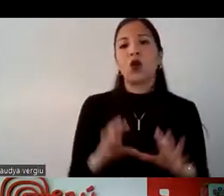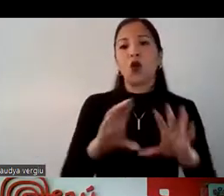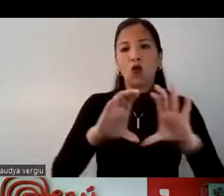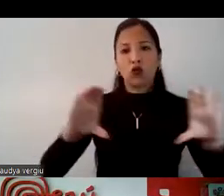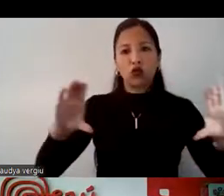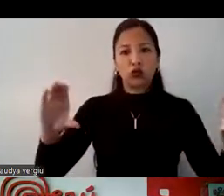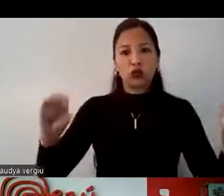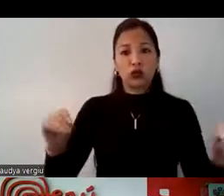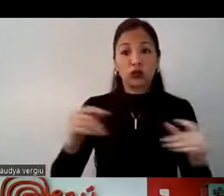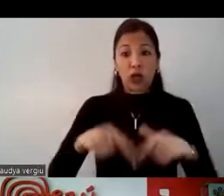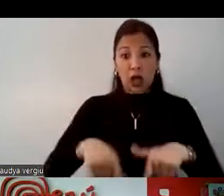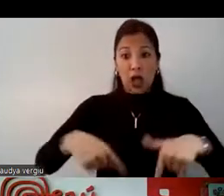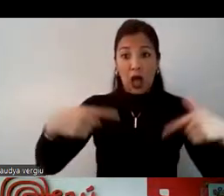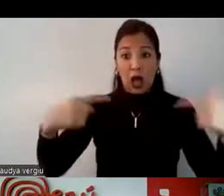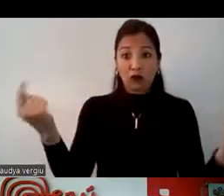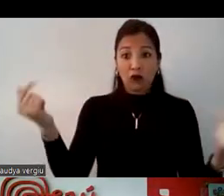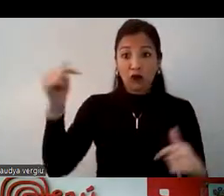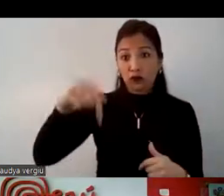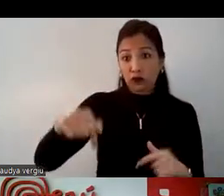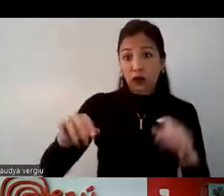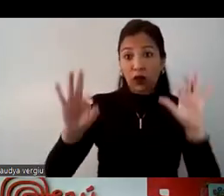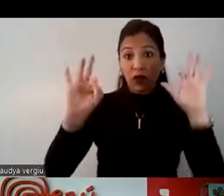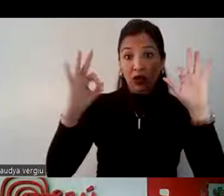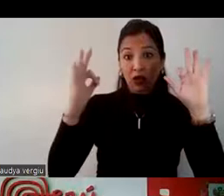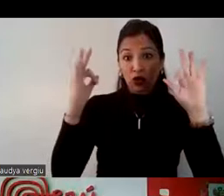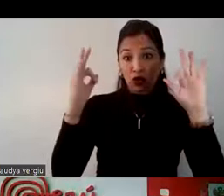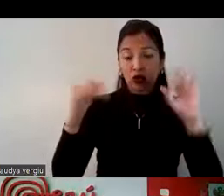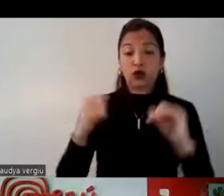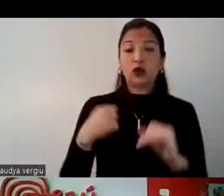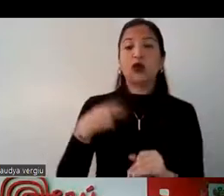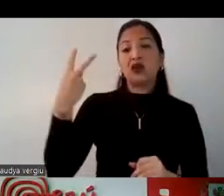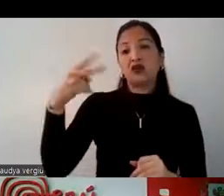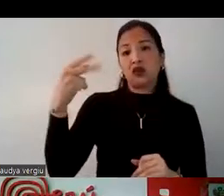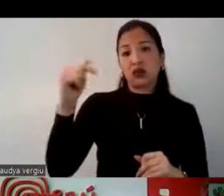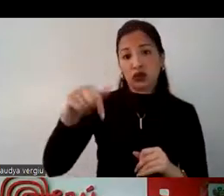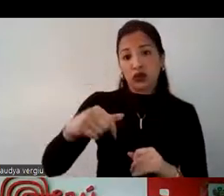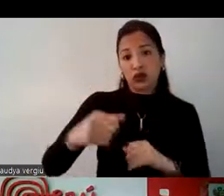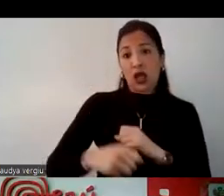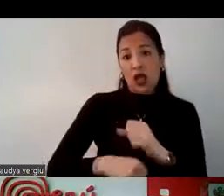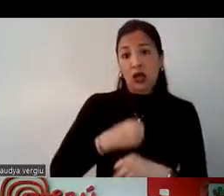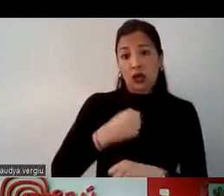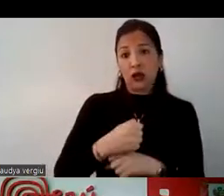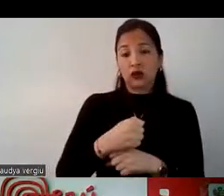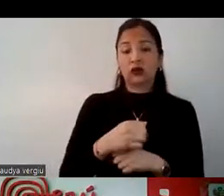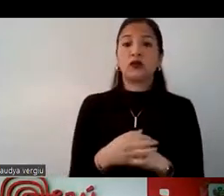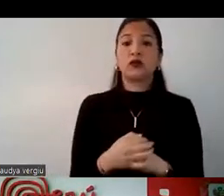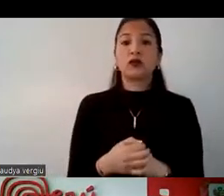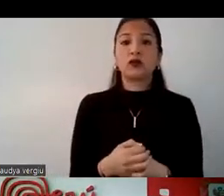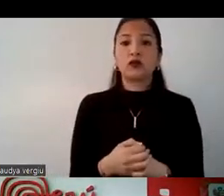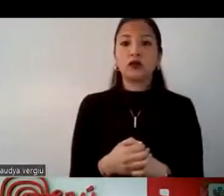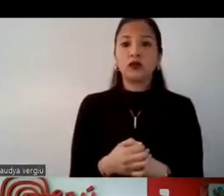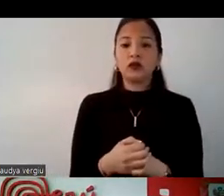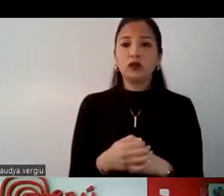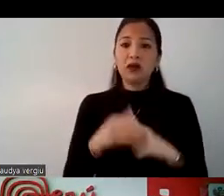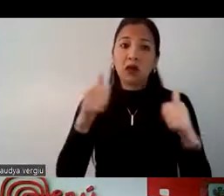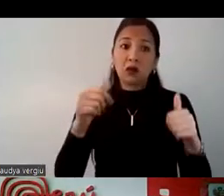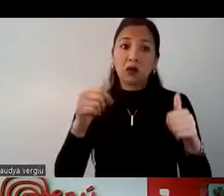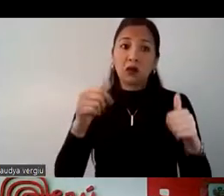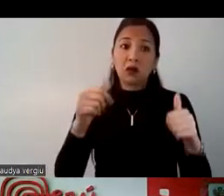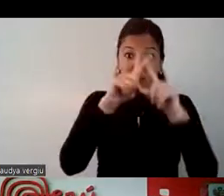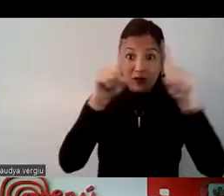se volvió a abrir el 18 de febrero de este año, y nos ha permitido un flujo importante de turistas, como pueden ver en esta diapositiva,